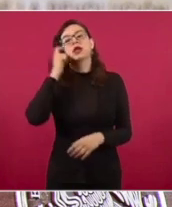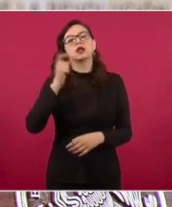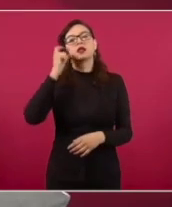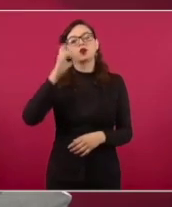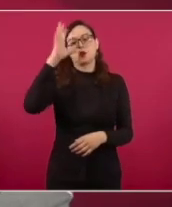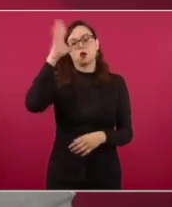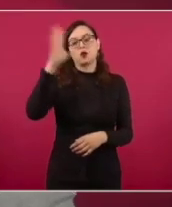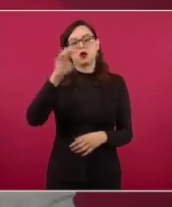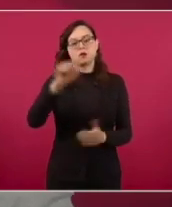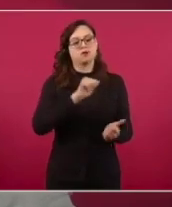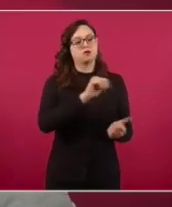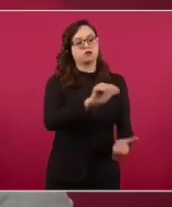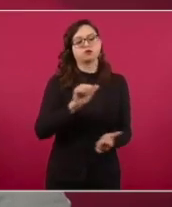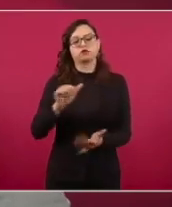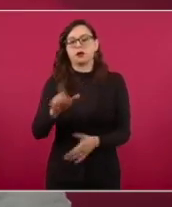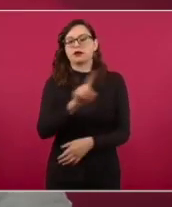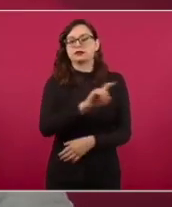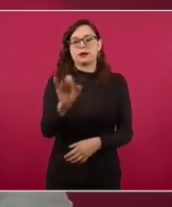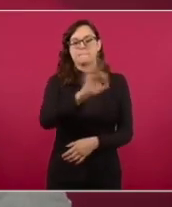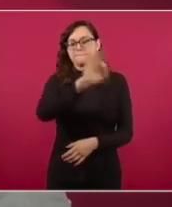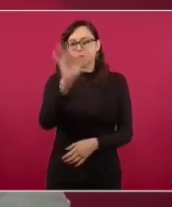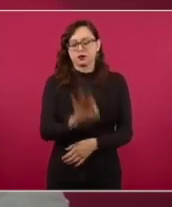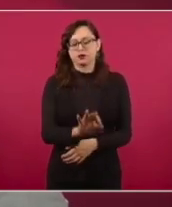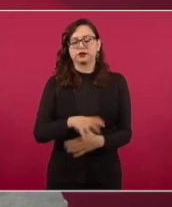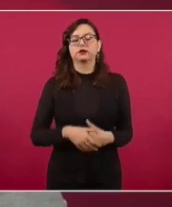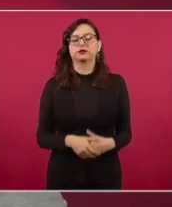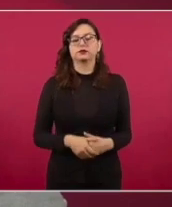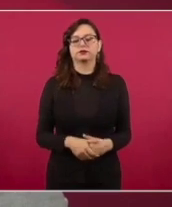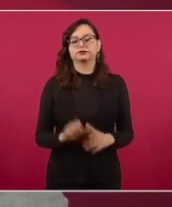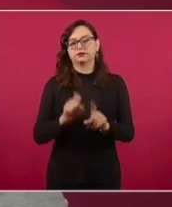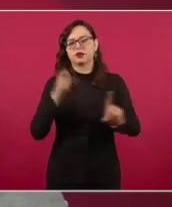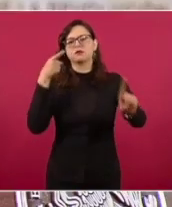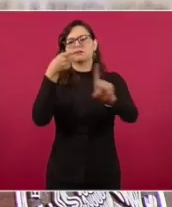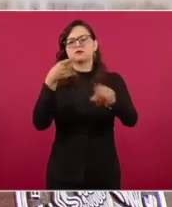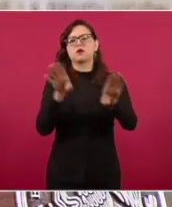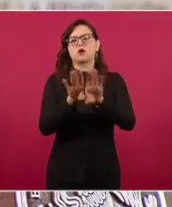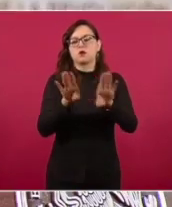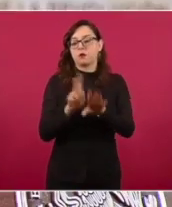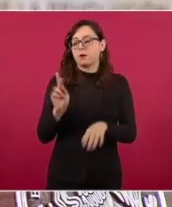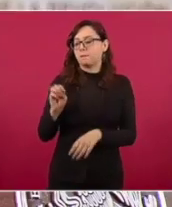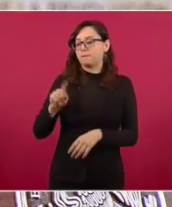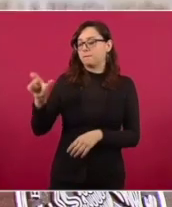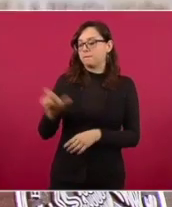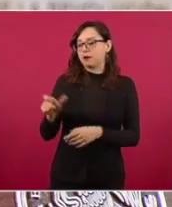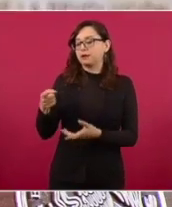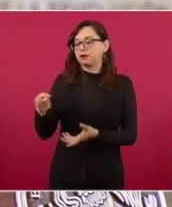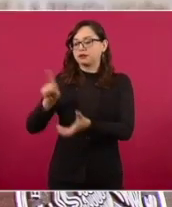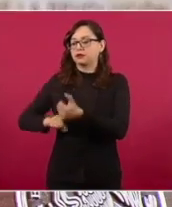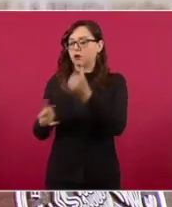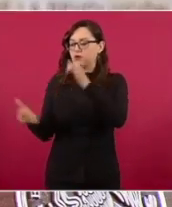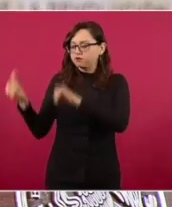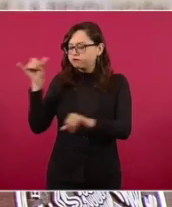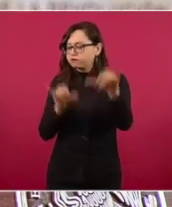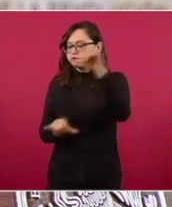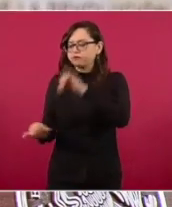cubierto en el 100 por ciento. Nuestra meta es la producción a través de Pemex de 352 mil toneladas de